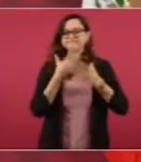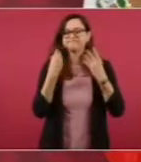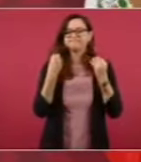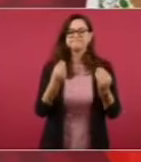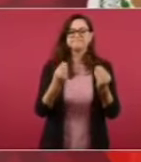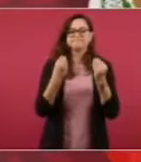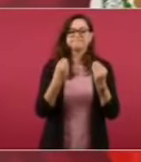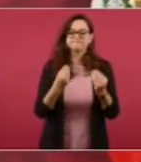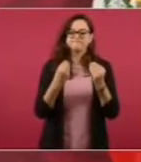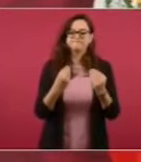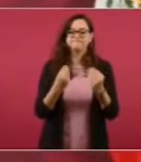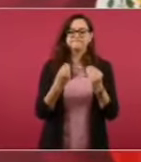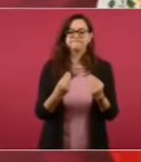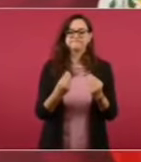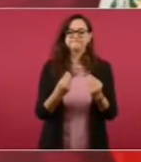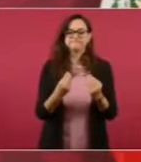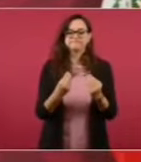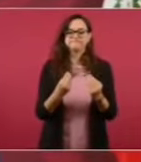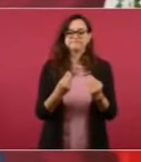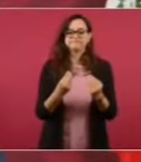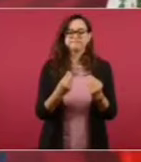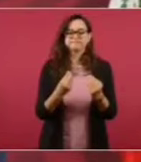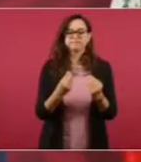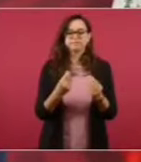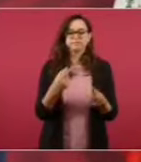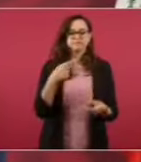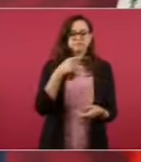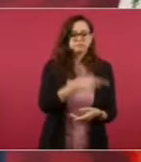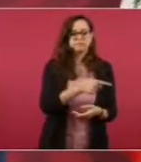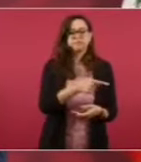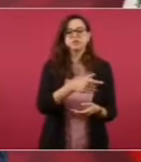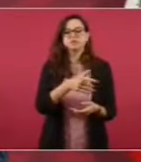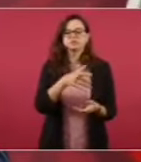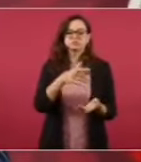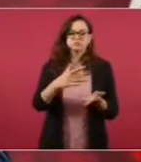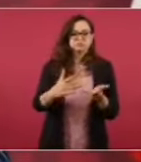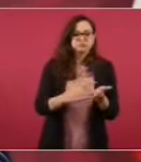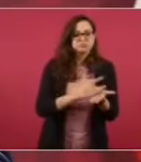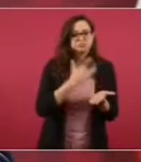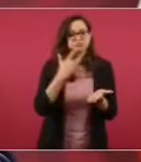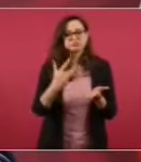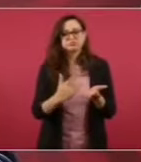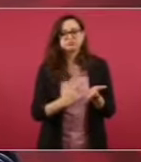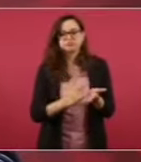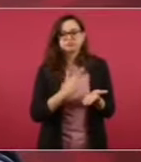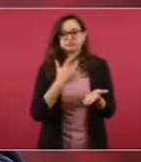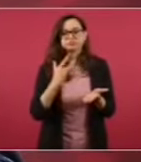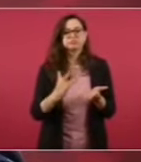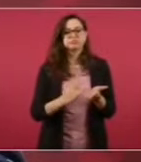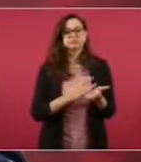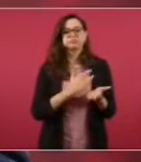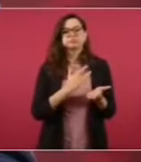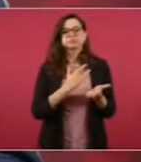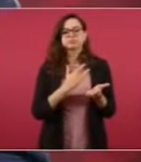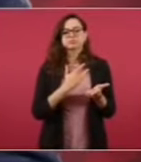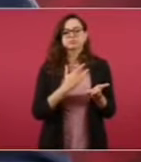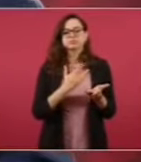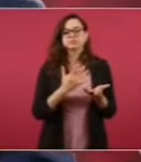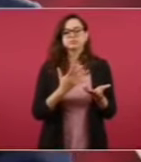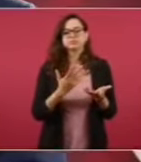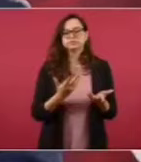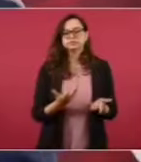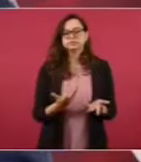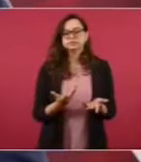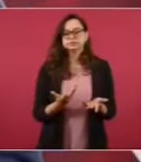un gran apoyo, es quien